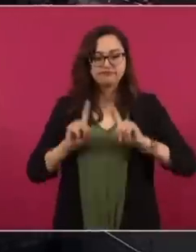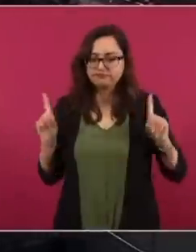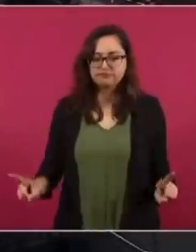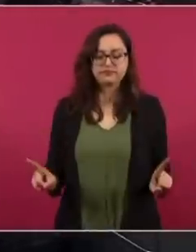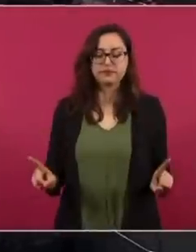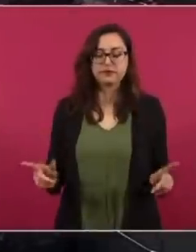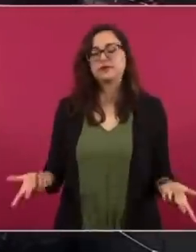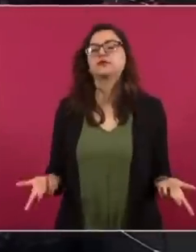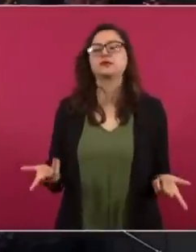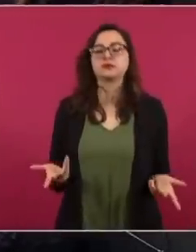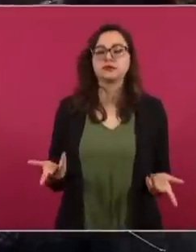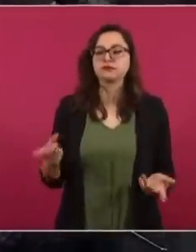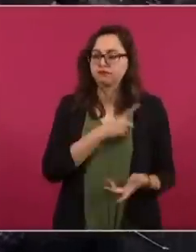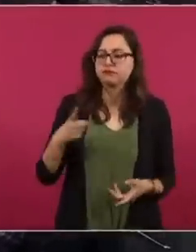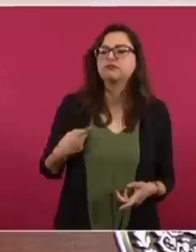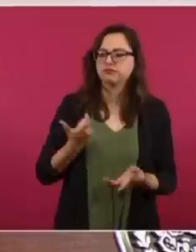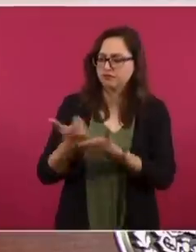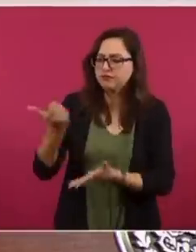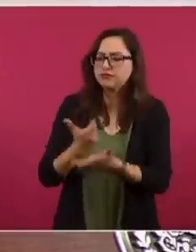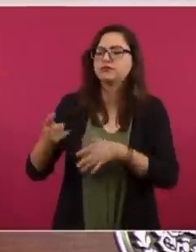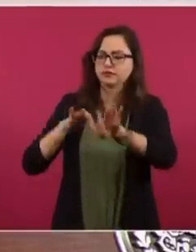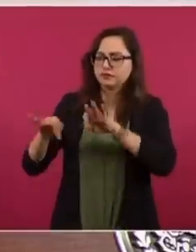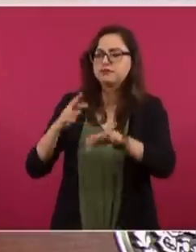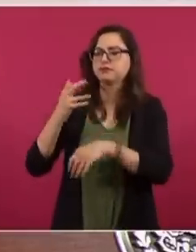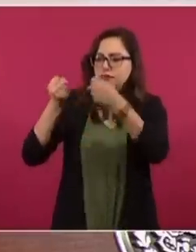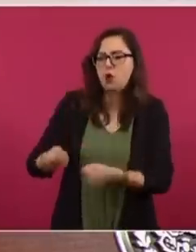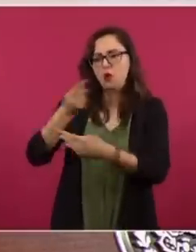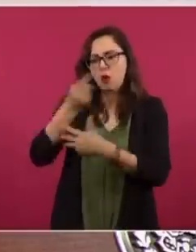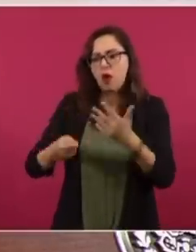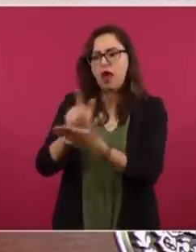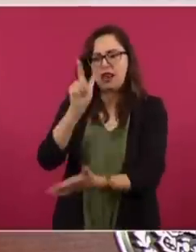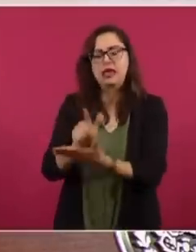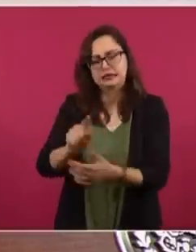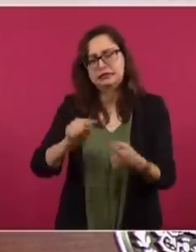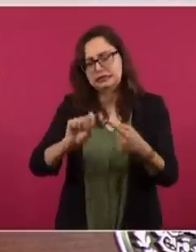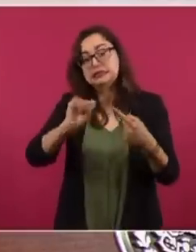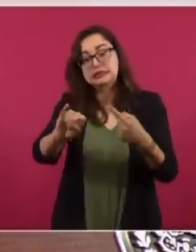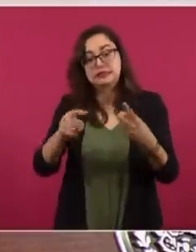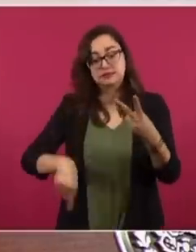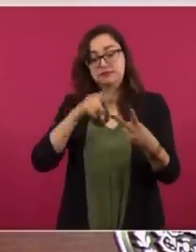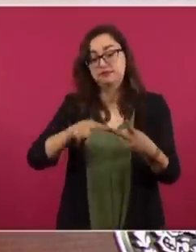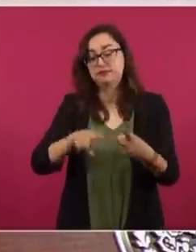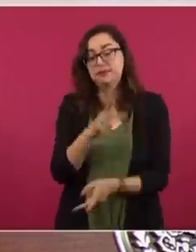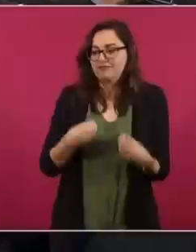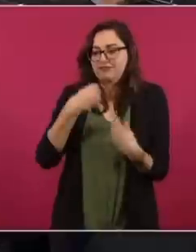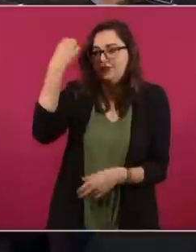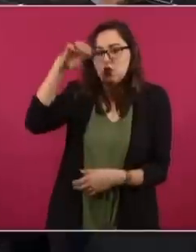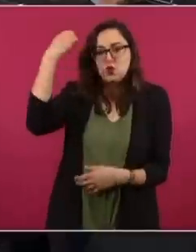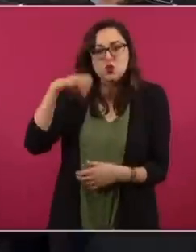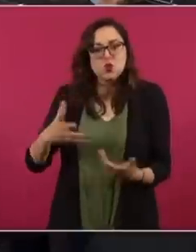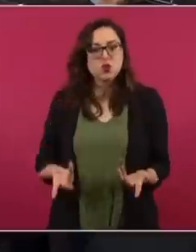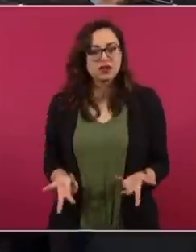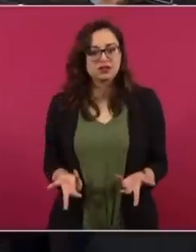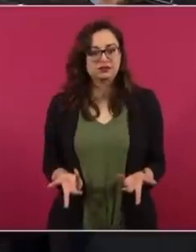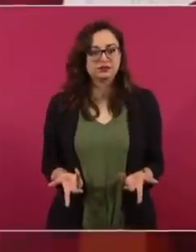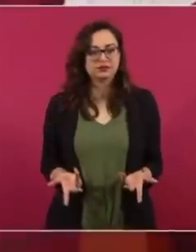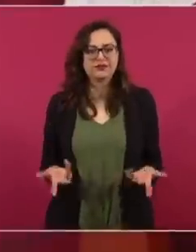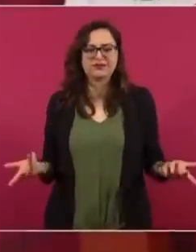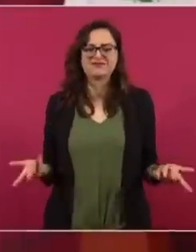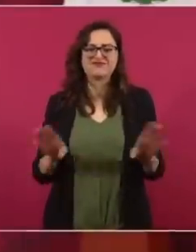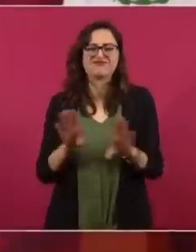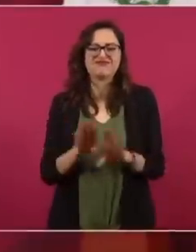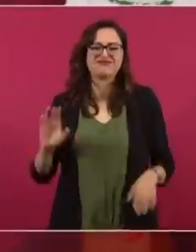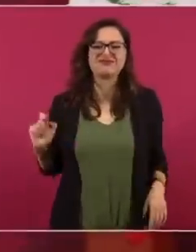Independientemente de los aumentos salariales o de las prestaciones, es el lugar que deben de tener nuestras maestras, nuestros maestros. Entonces, ¿cómo es que estos